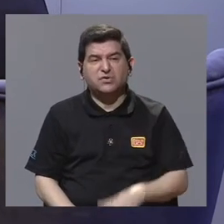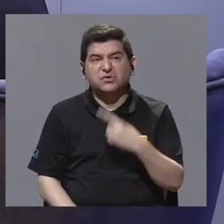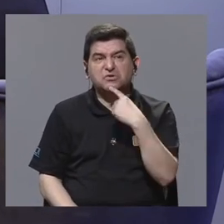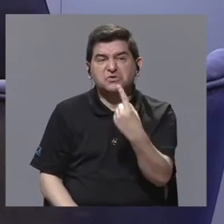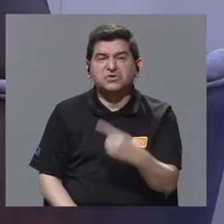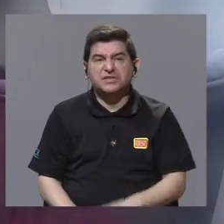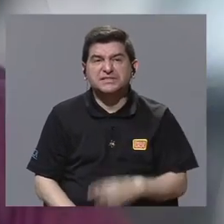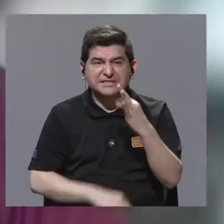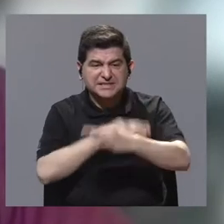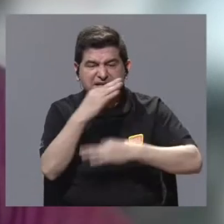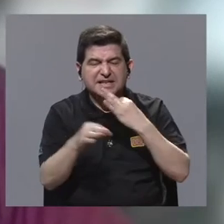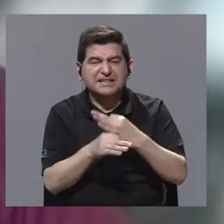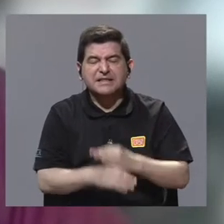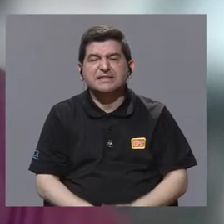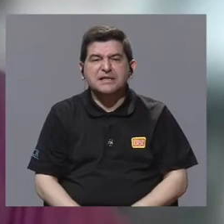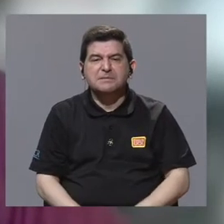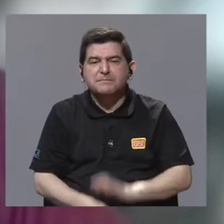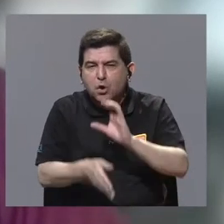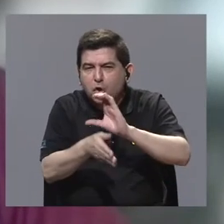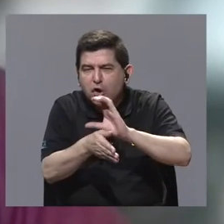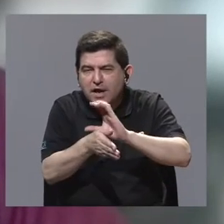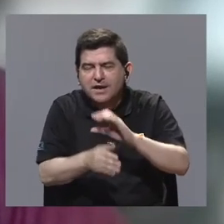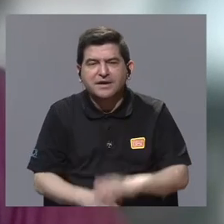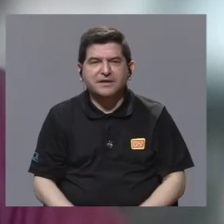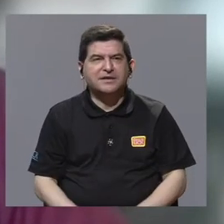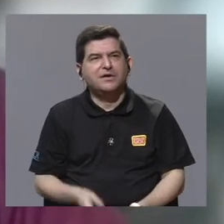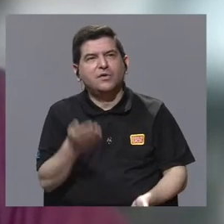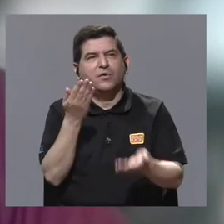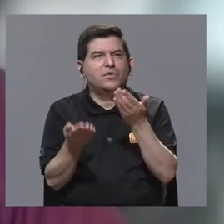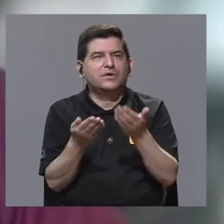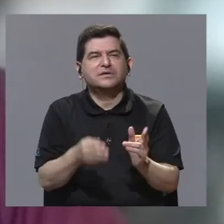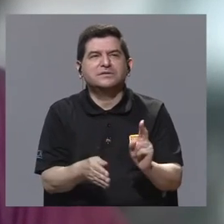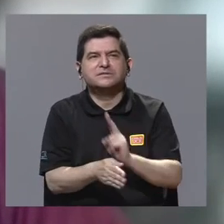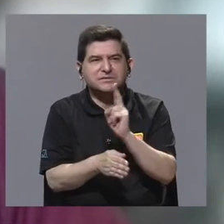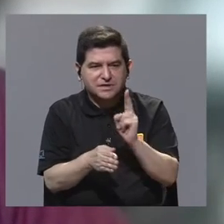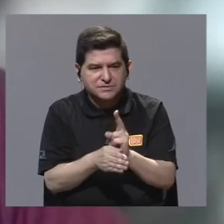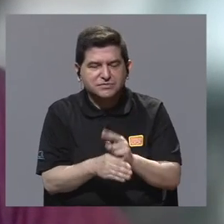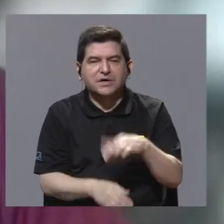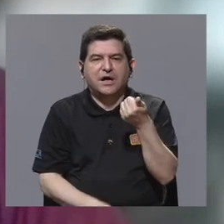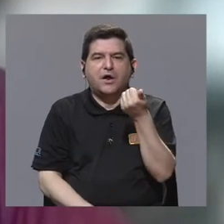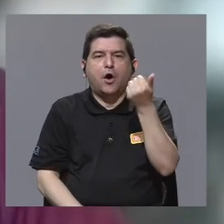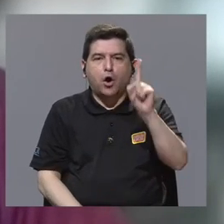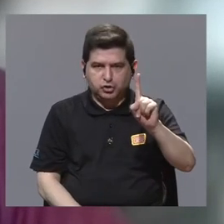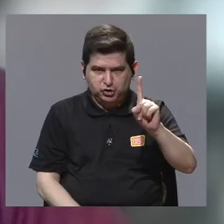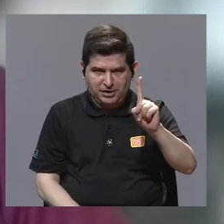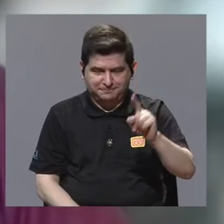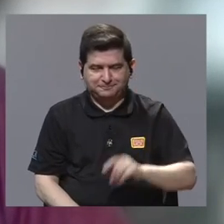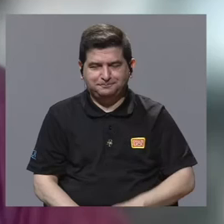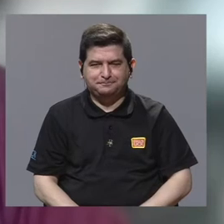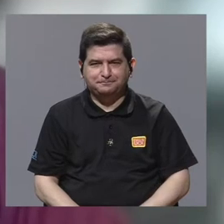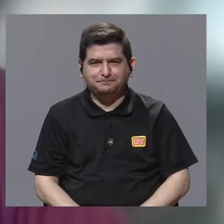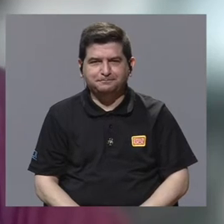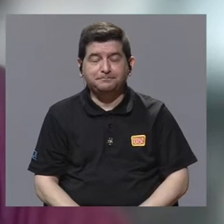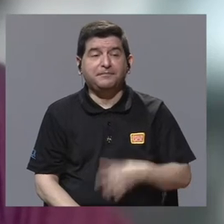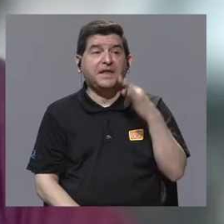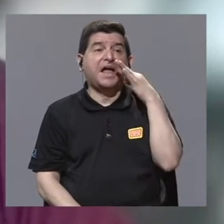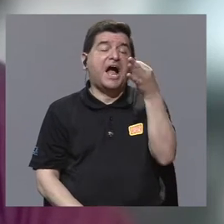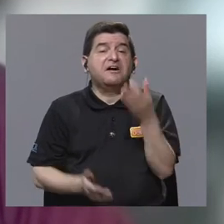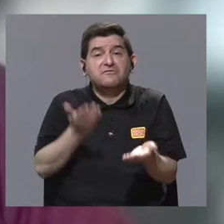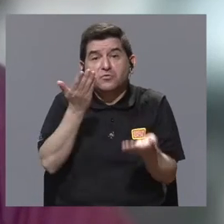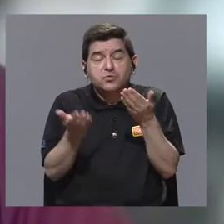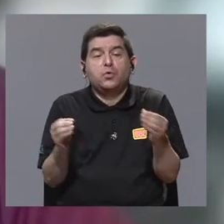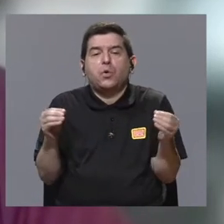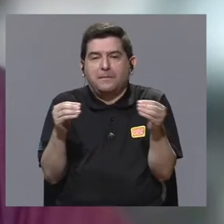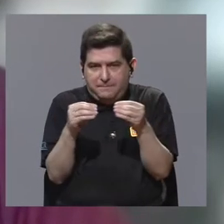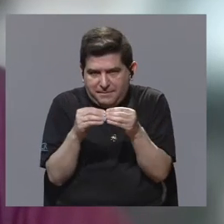nosotros podemos decir que de orden clínico podemos hacer unos 11. De hecho, puede que en